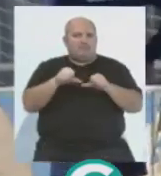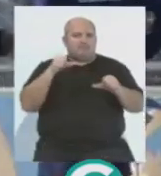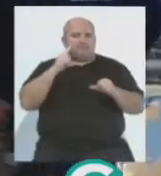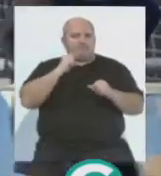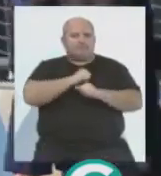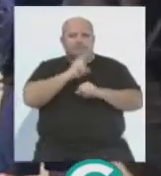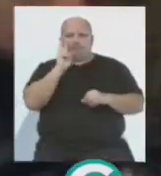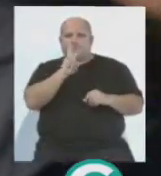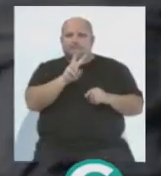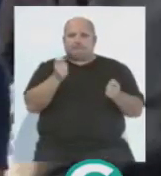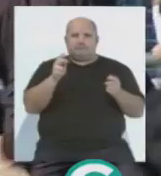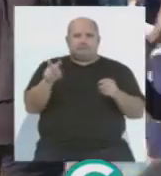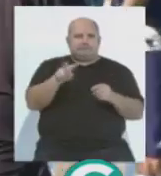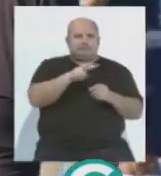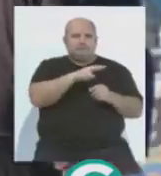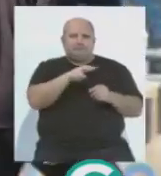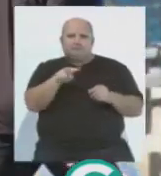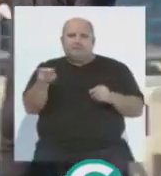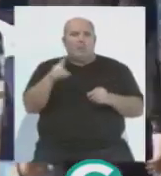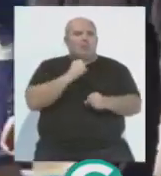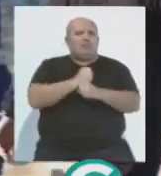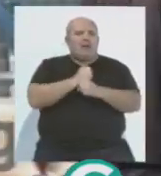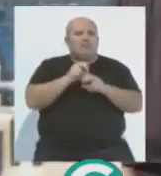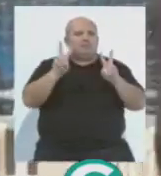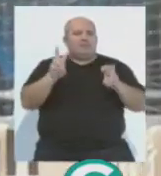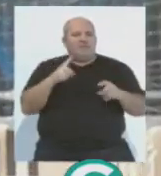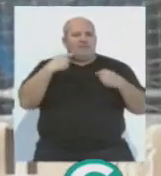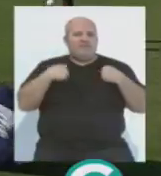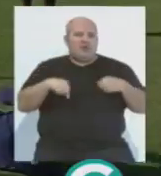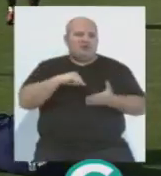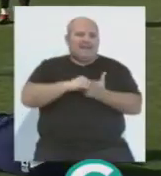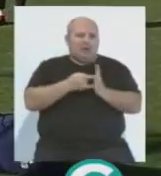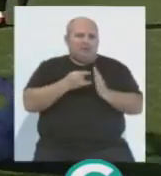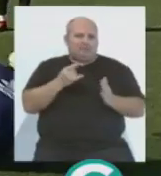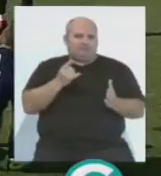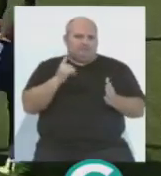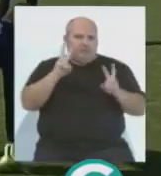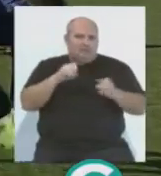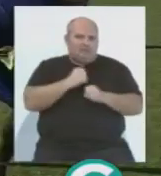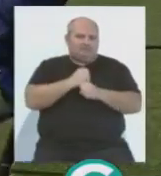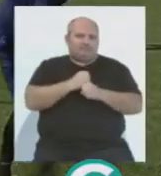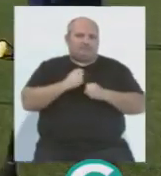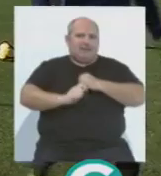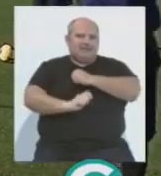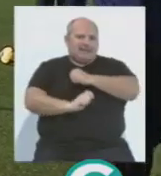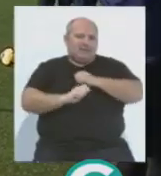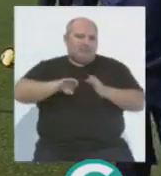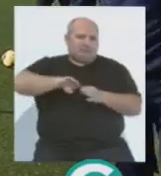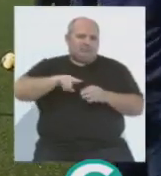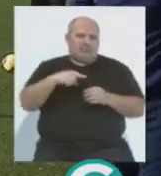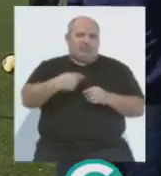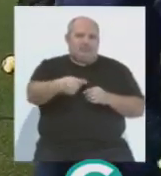pendiente absolutamente de todo. Hoy era un trabajo más físico-técnico que de táctico o estratégico.